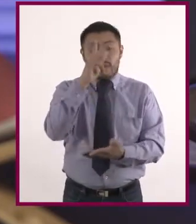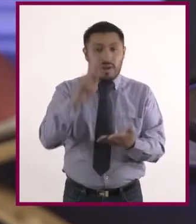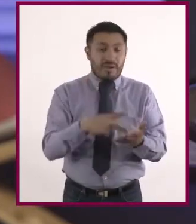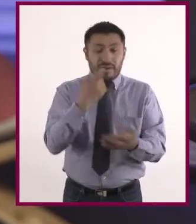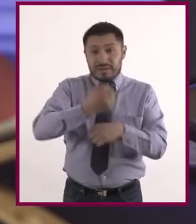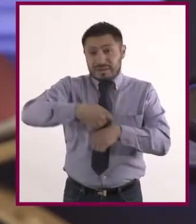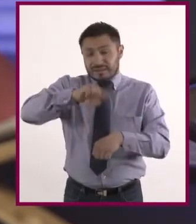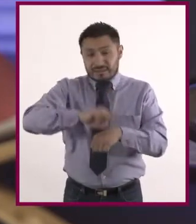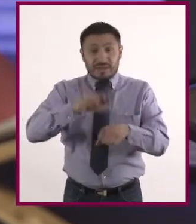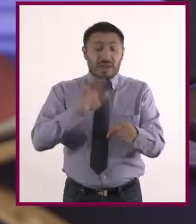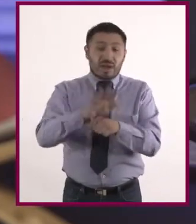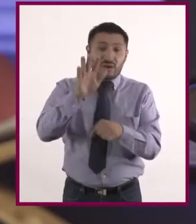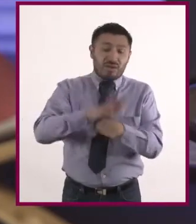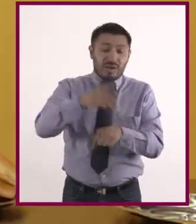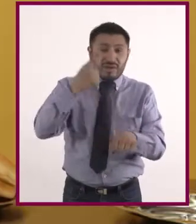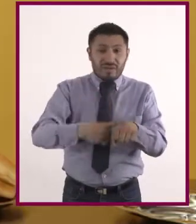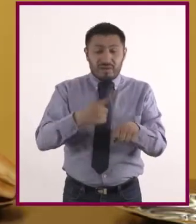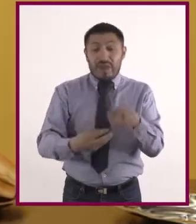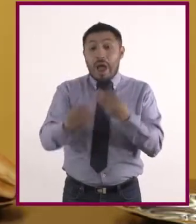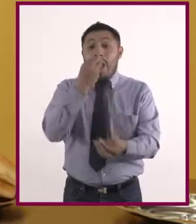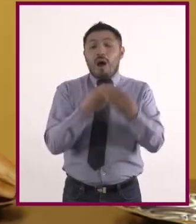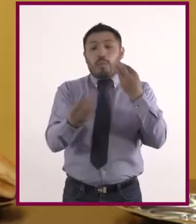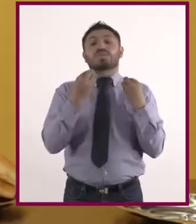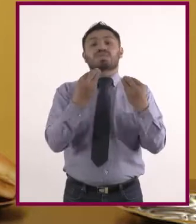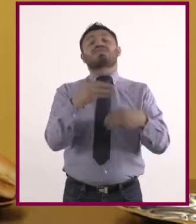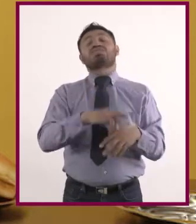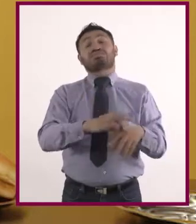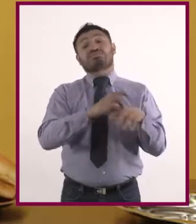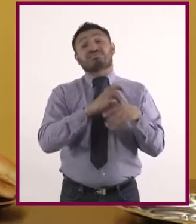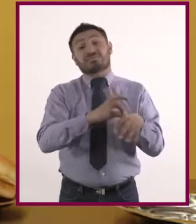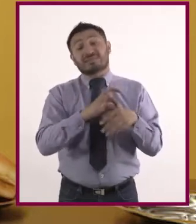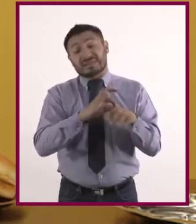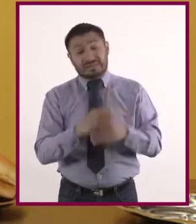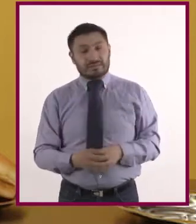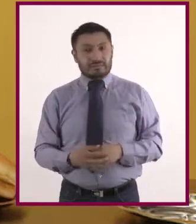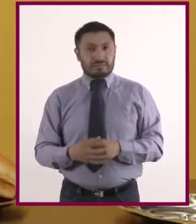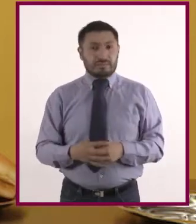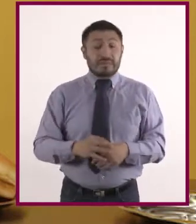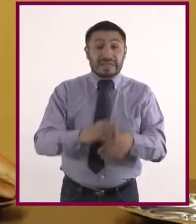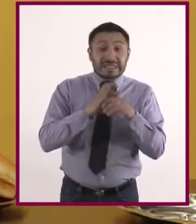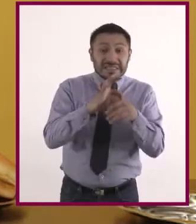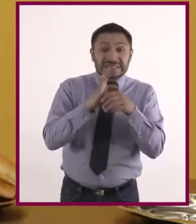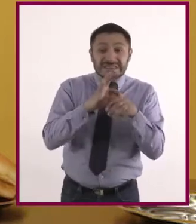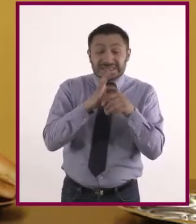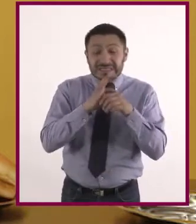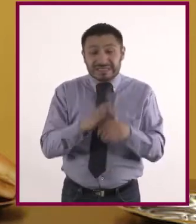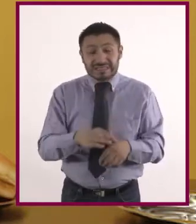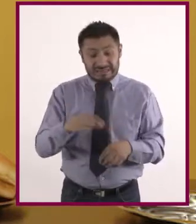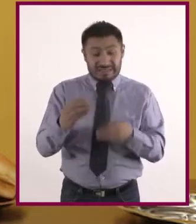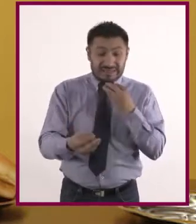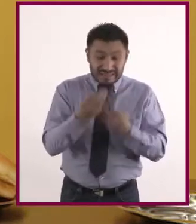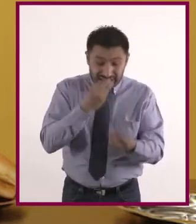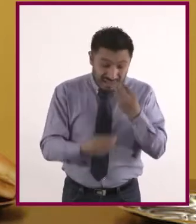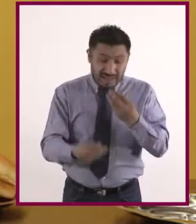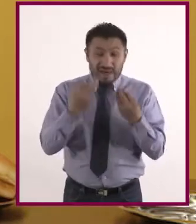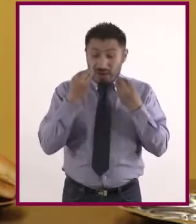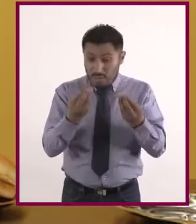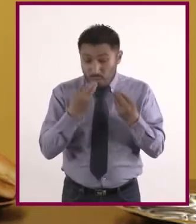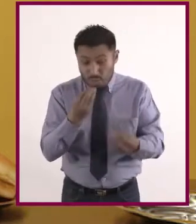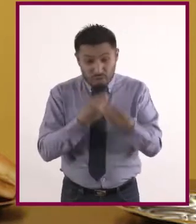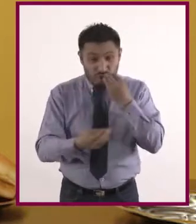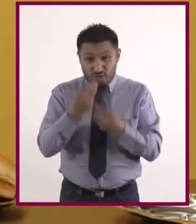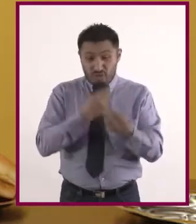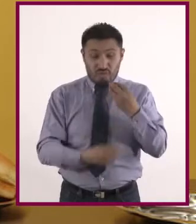se derivan de consumir carne y por qué? Algunas enfermedades derivadas del consumo de carne y sobre todo de carne procesada. Estas